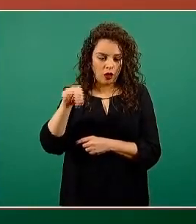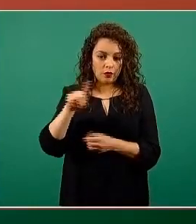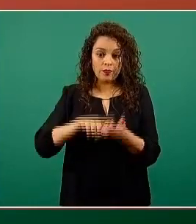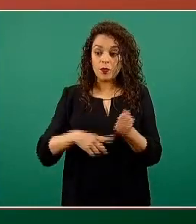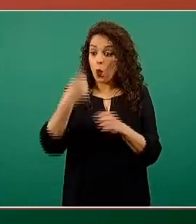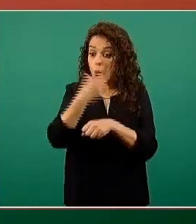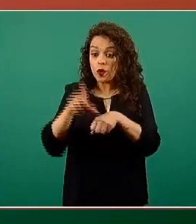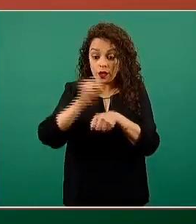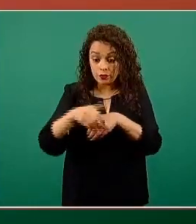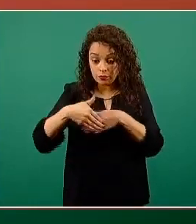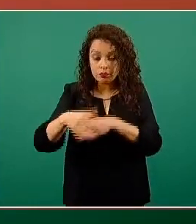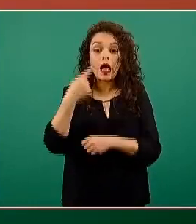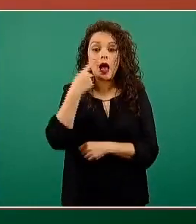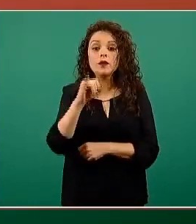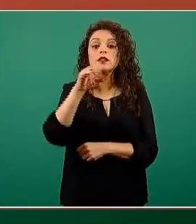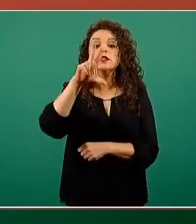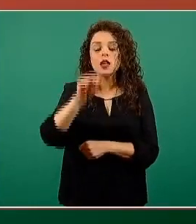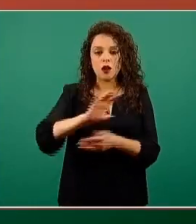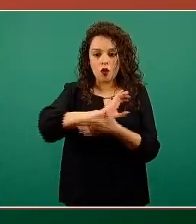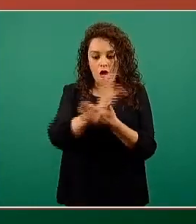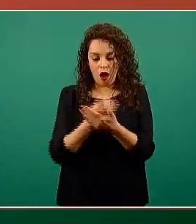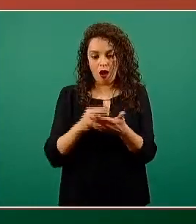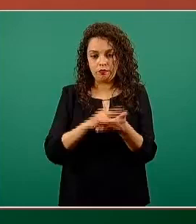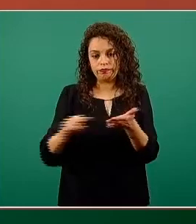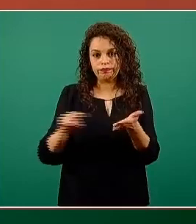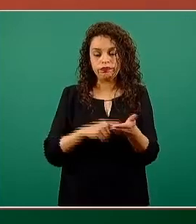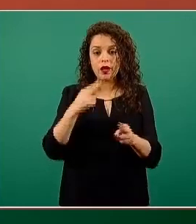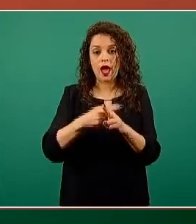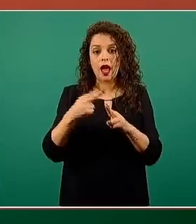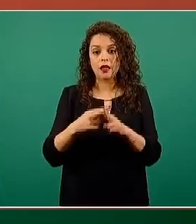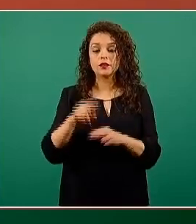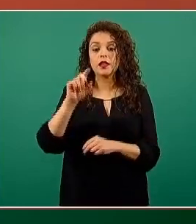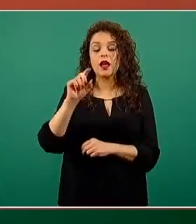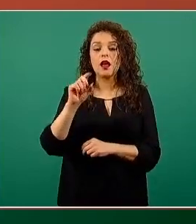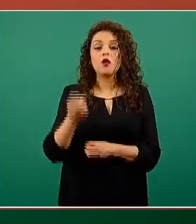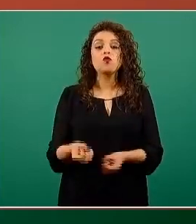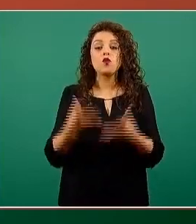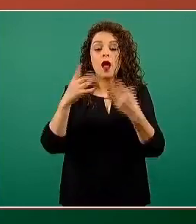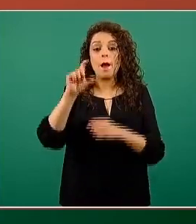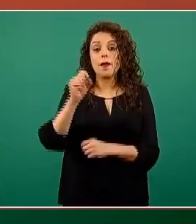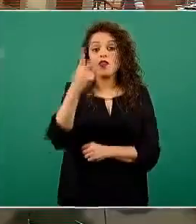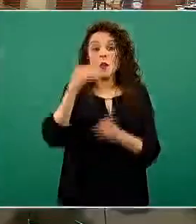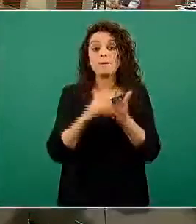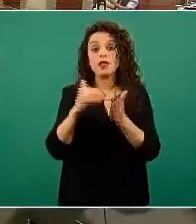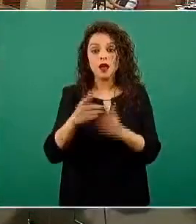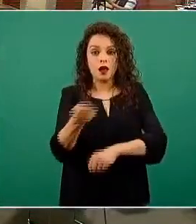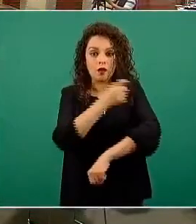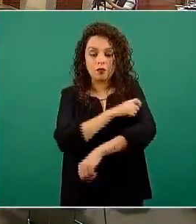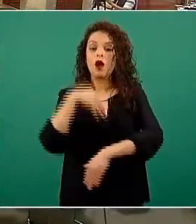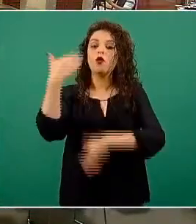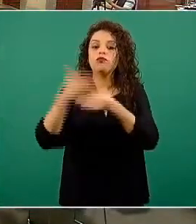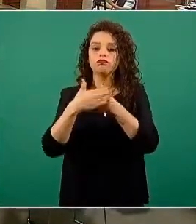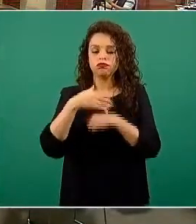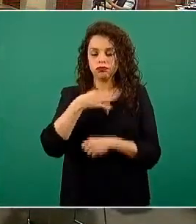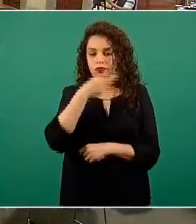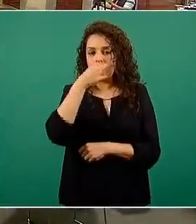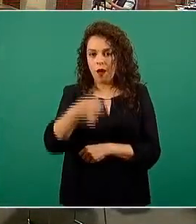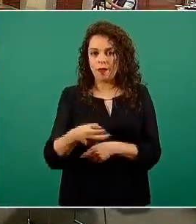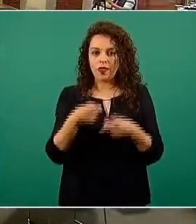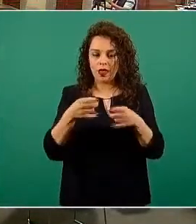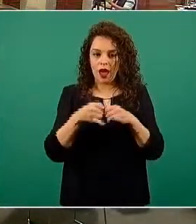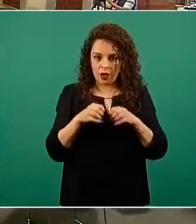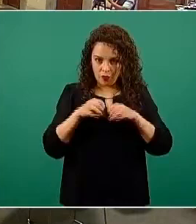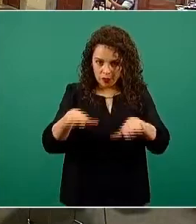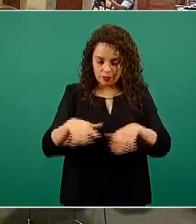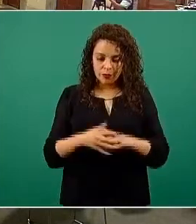concreta o no esta opción de contrato, hasta por 22 millones de vacunas. Entonces, ya lo informaremos. Muy bien. Blanca